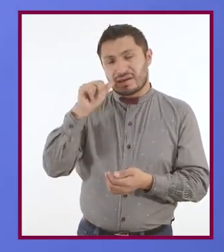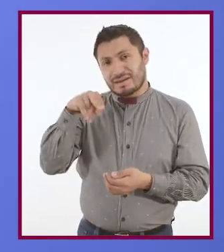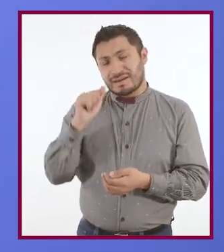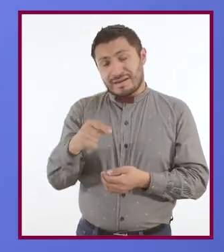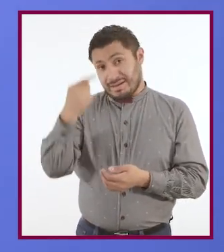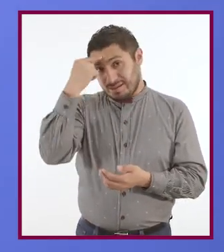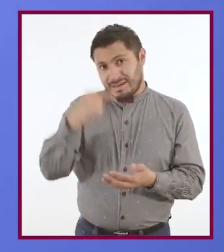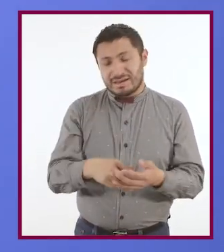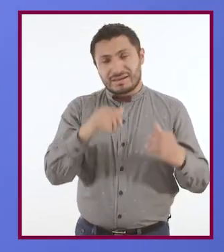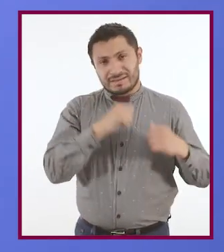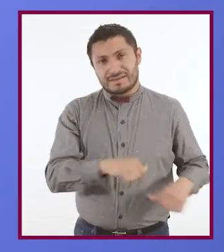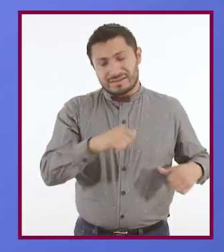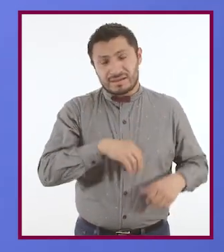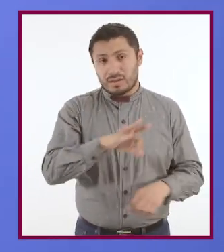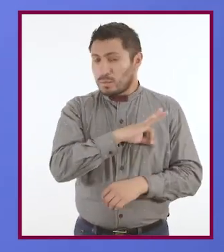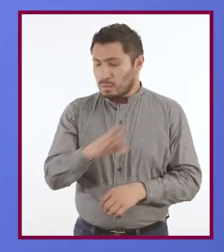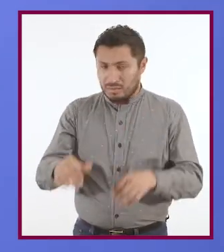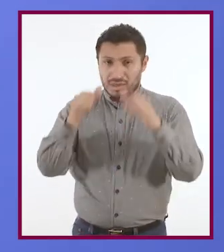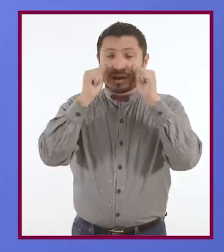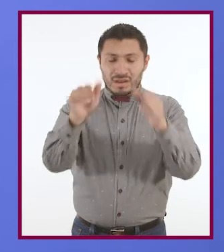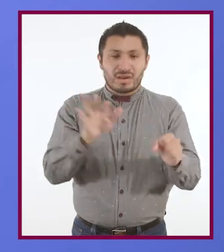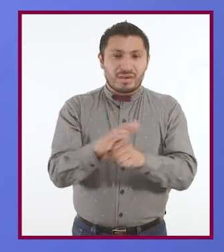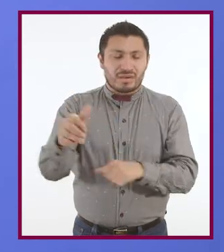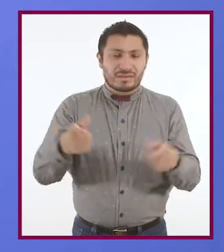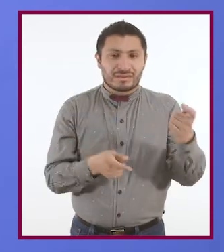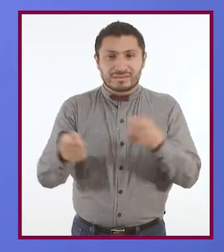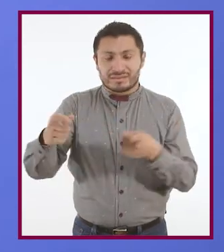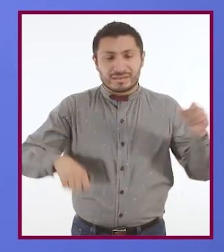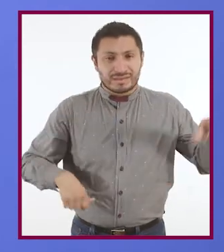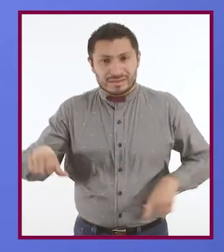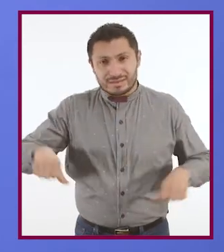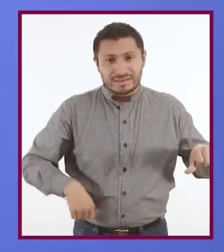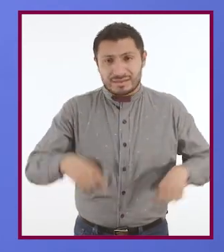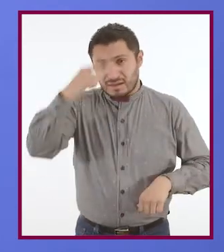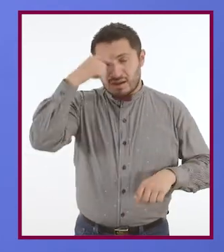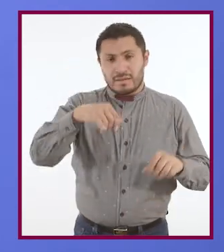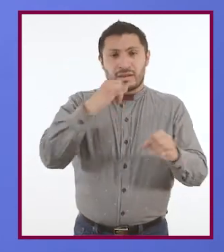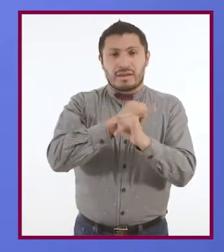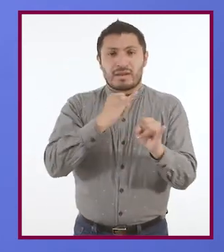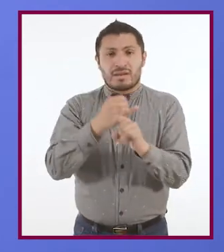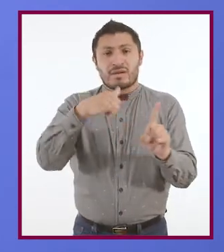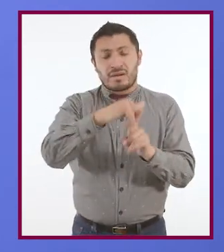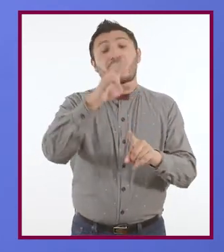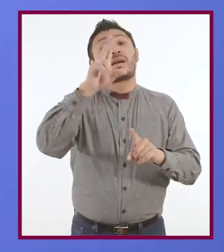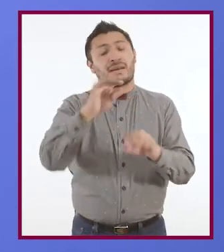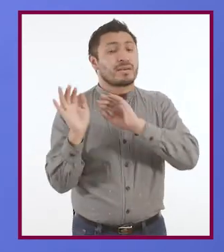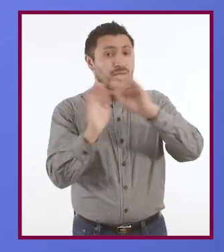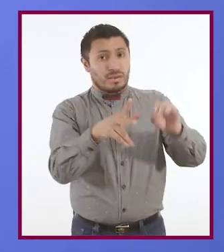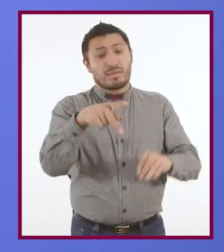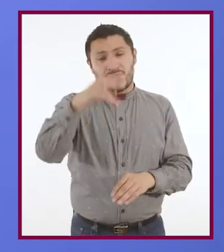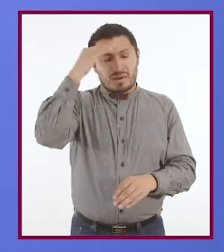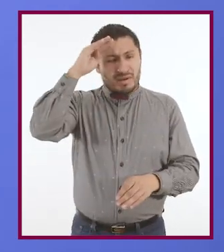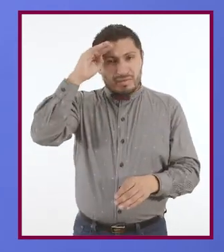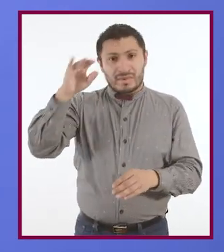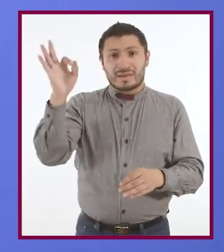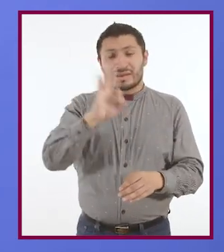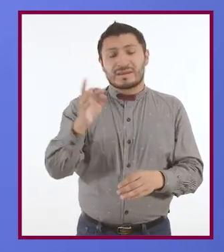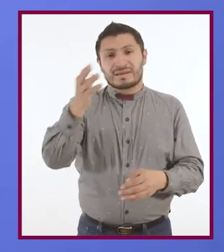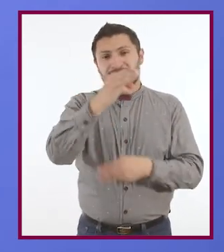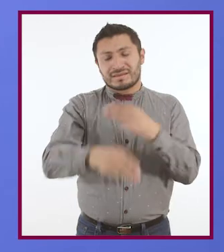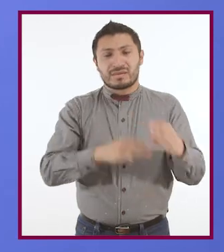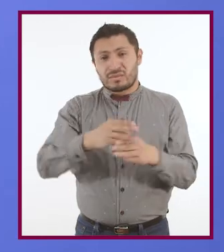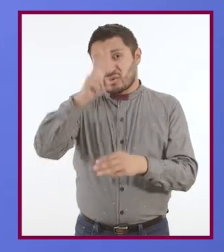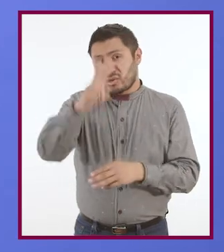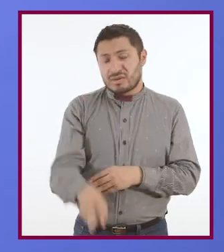que las autoridades podrían estar al tanto de nuestra actividad para evitar el ciberbullying. Pero piensa que si en el mundo real los resultados no son los